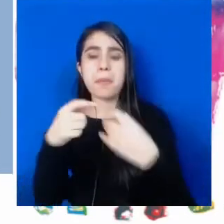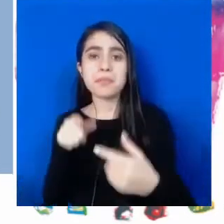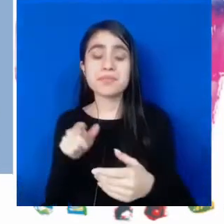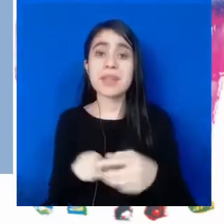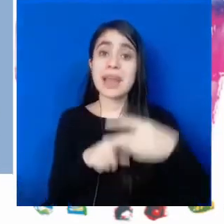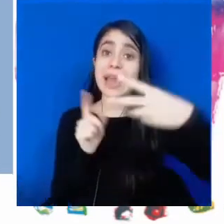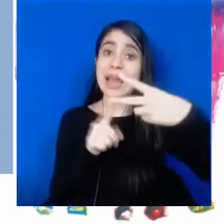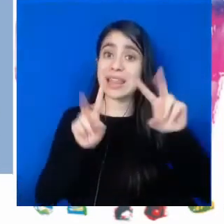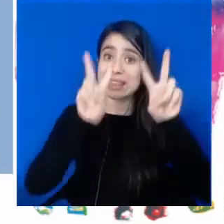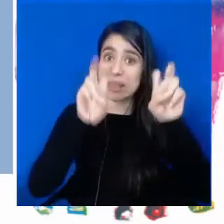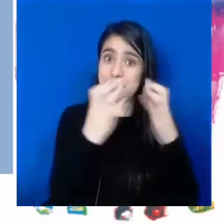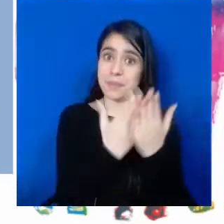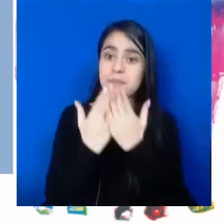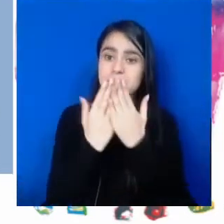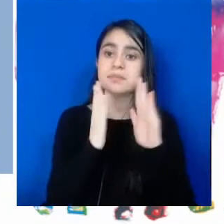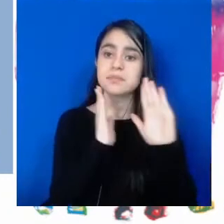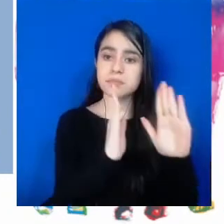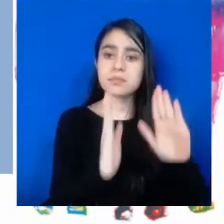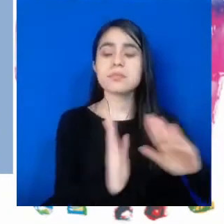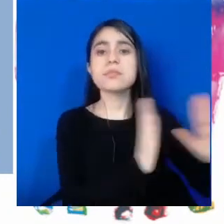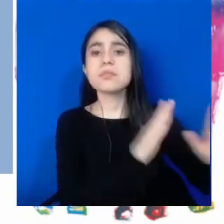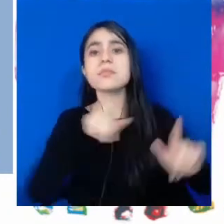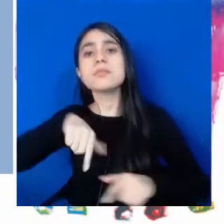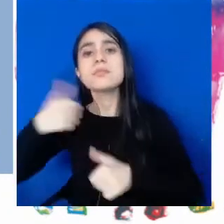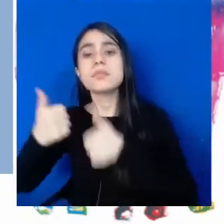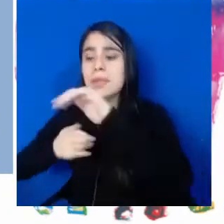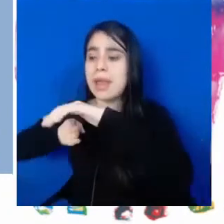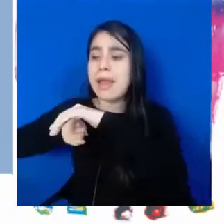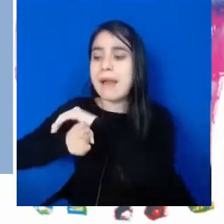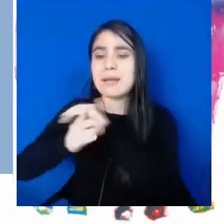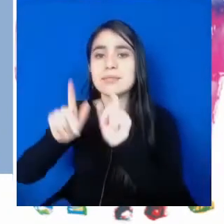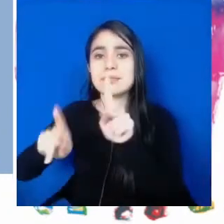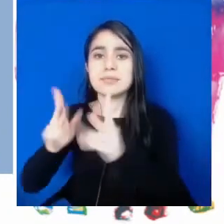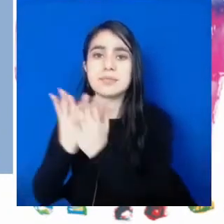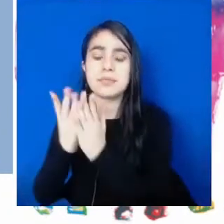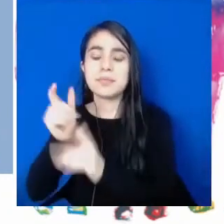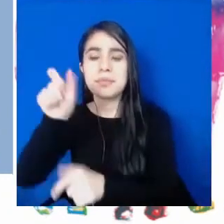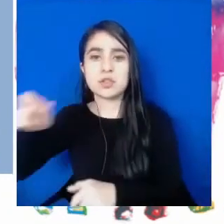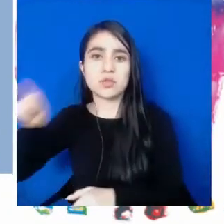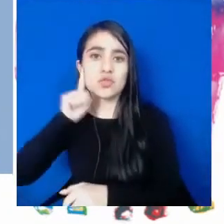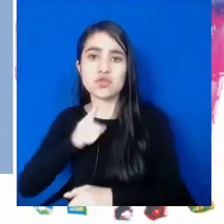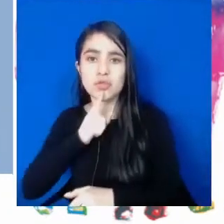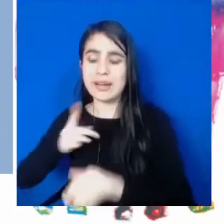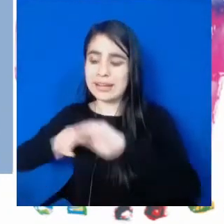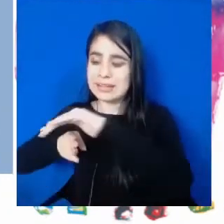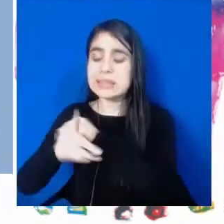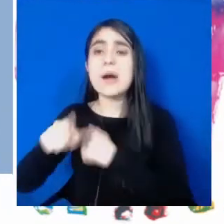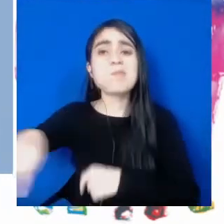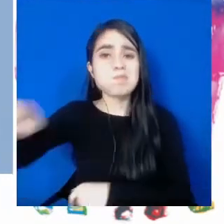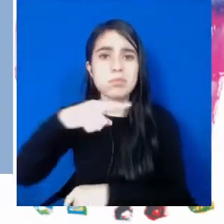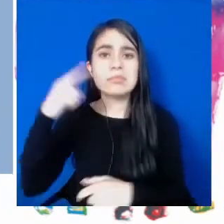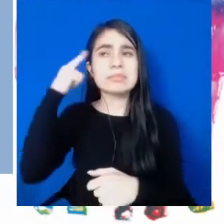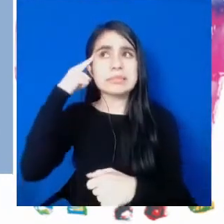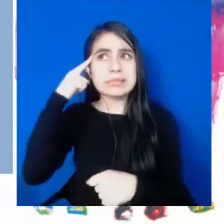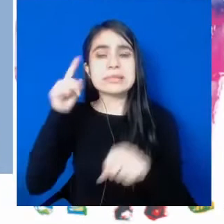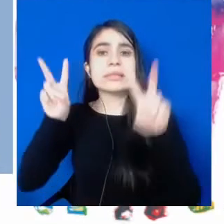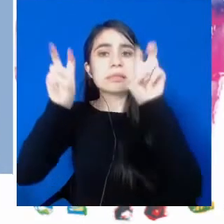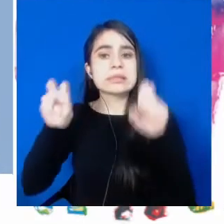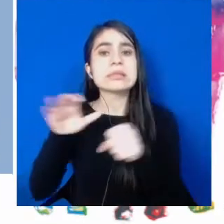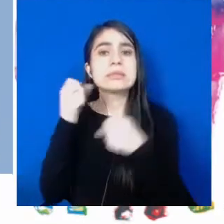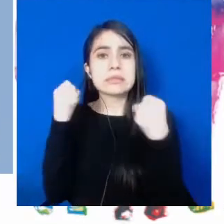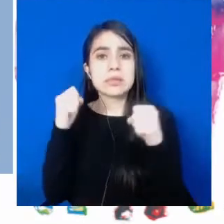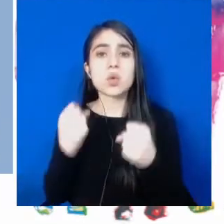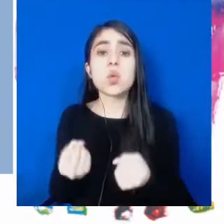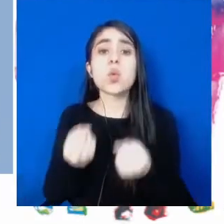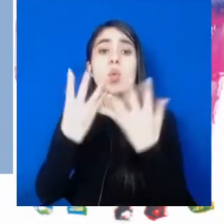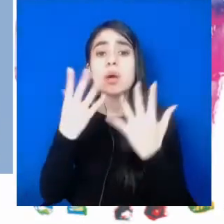además de los temas de educación, es de resaltar lo que tiene que ver con la accesibilidad. Este siempre ha sido un tema preocupante para